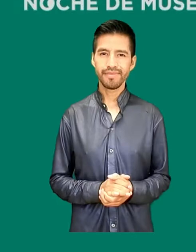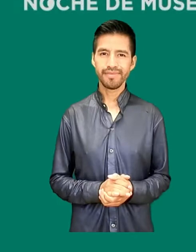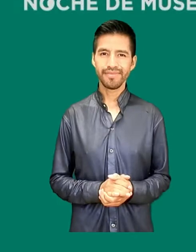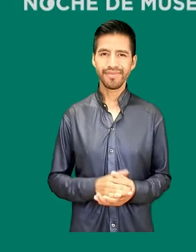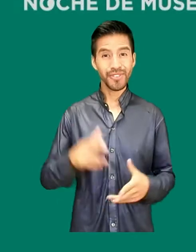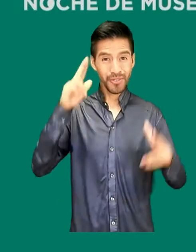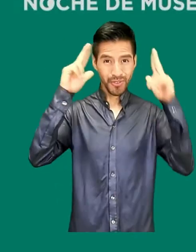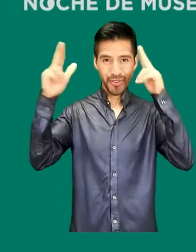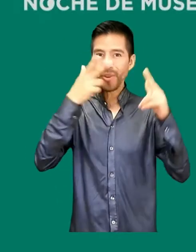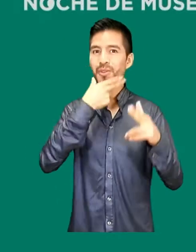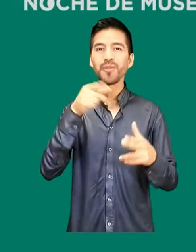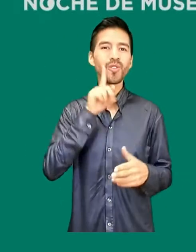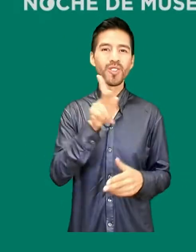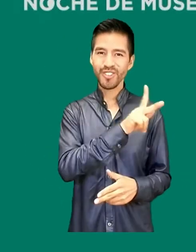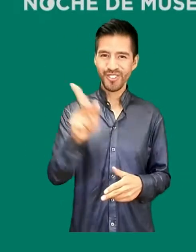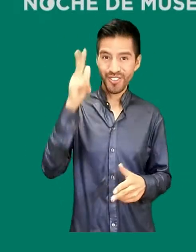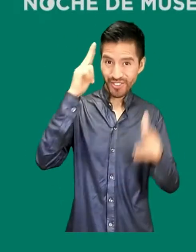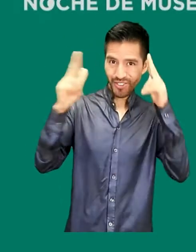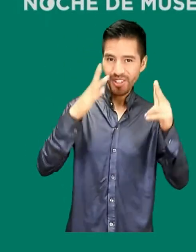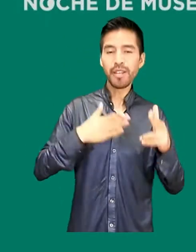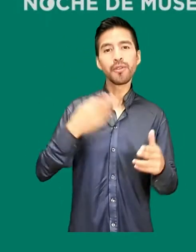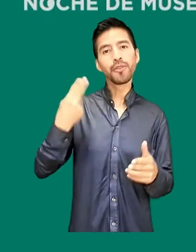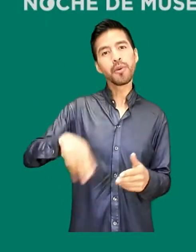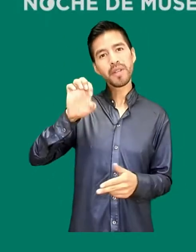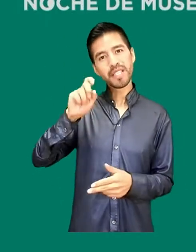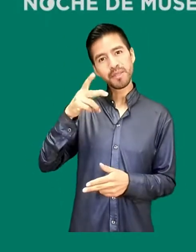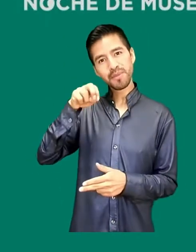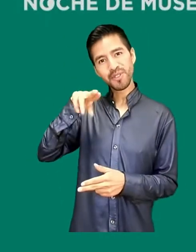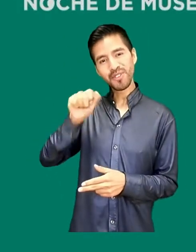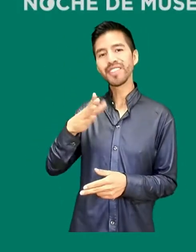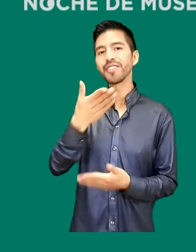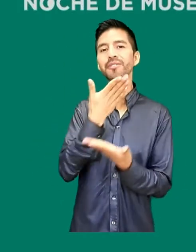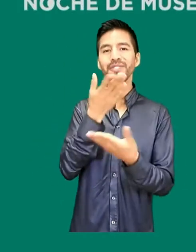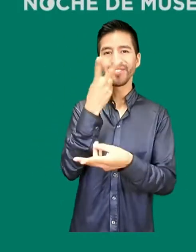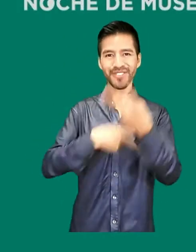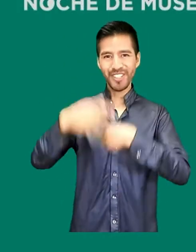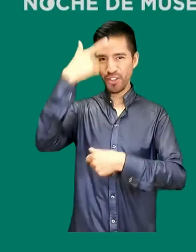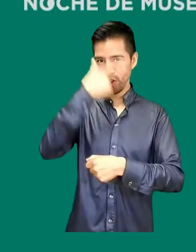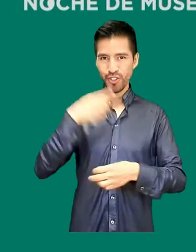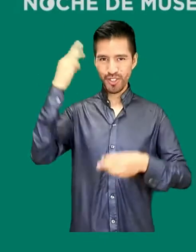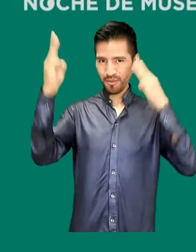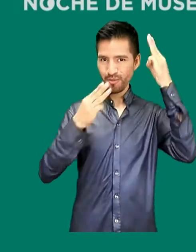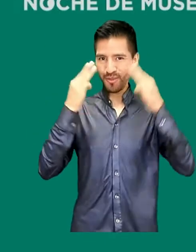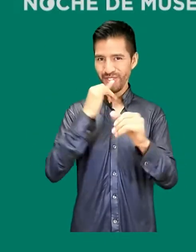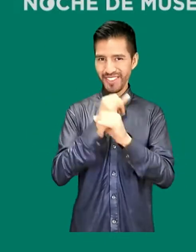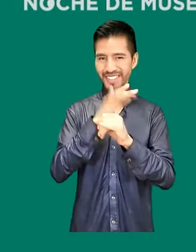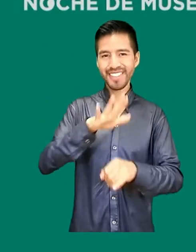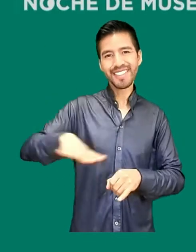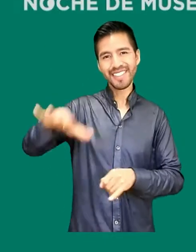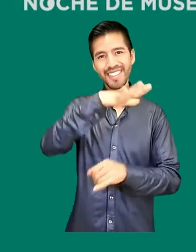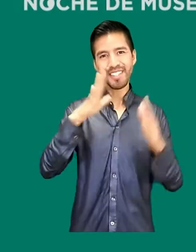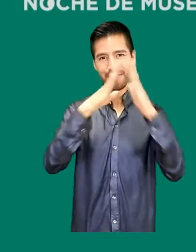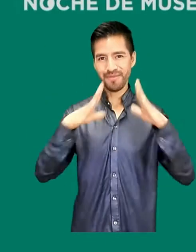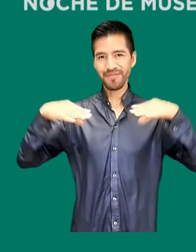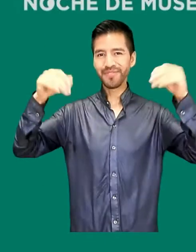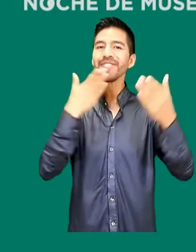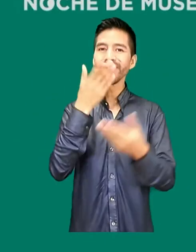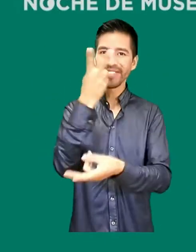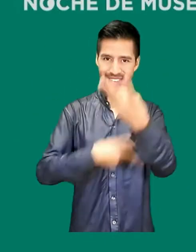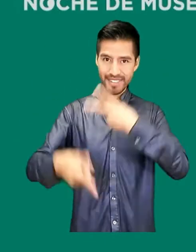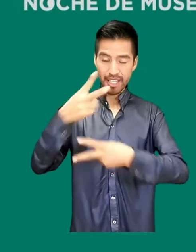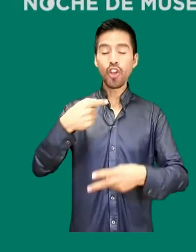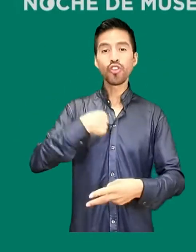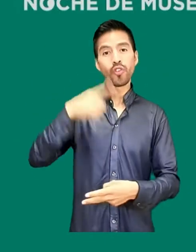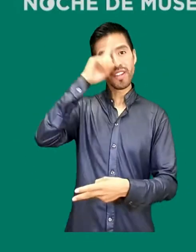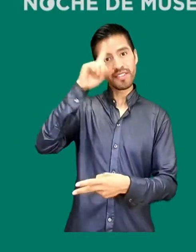Hola a todas y todos, mi nombre es Alba Espinosa y le doy la bienvenida a otra noche de Museo Virtual aquí en Palacio Nacional. Yo soy